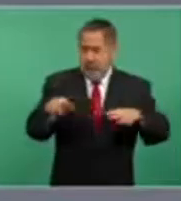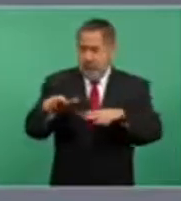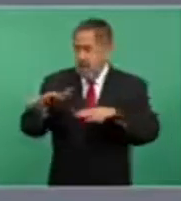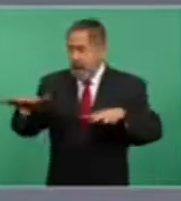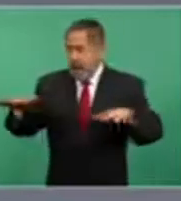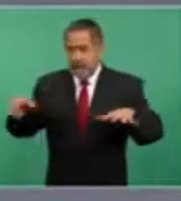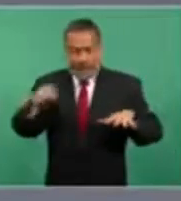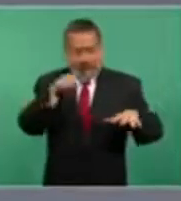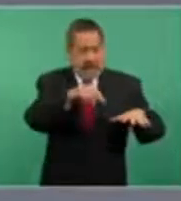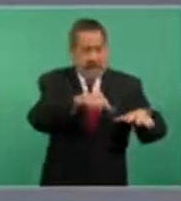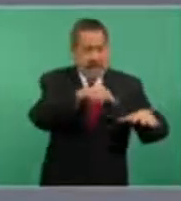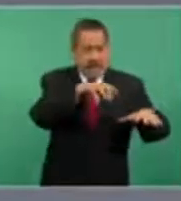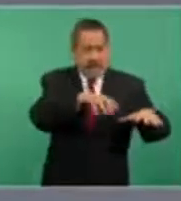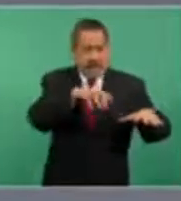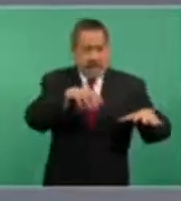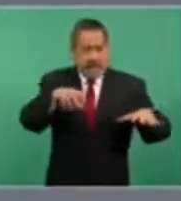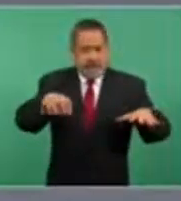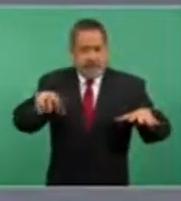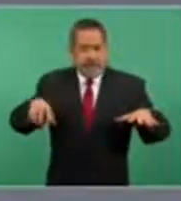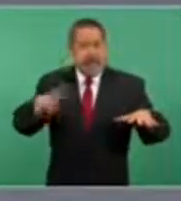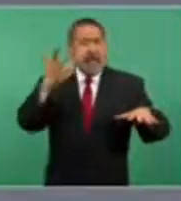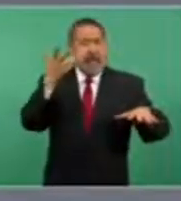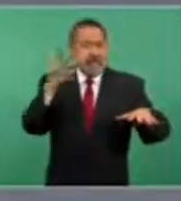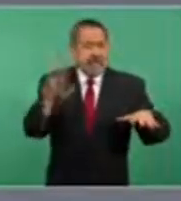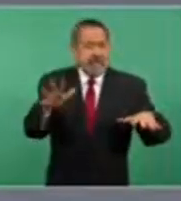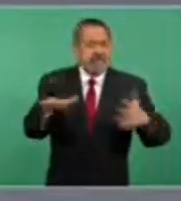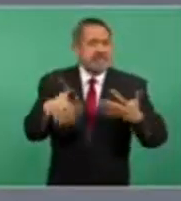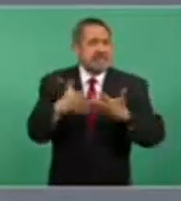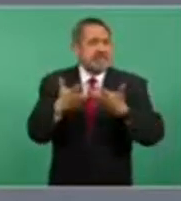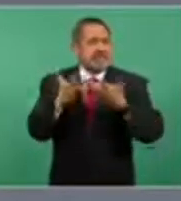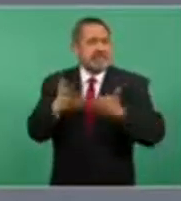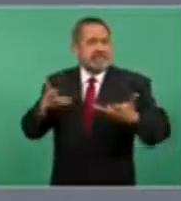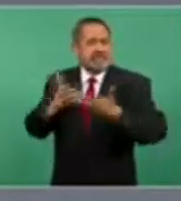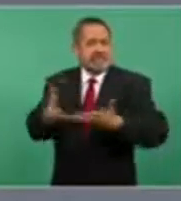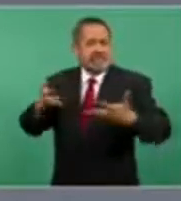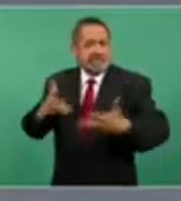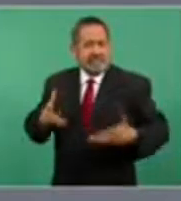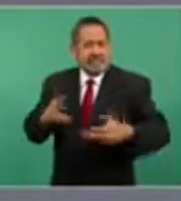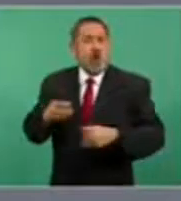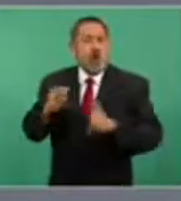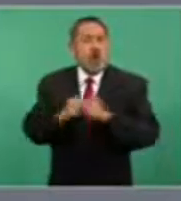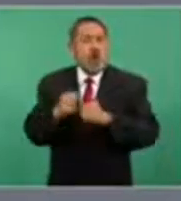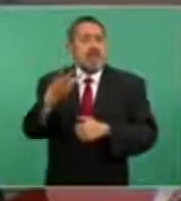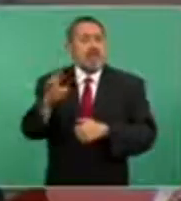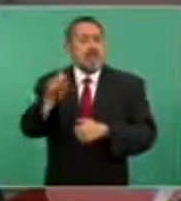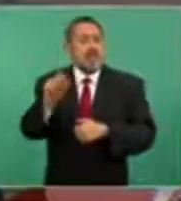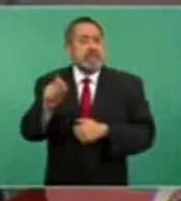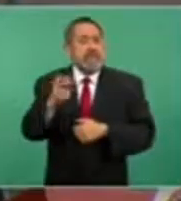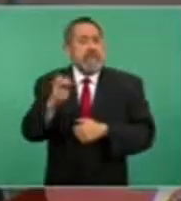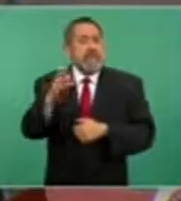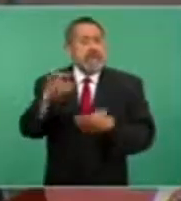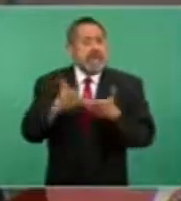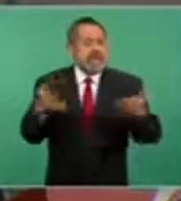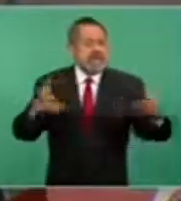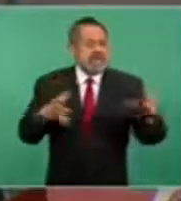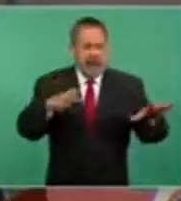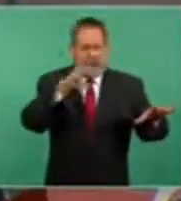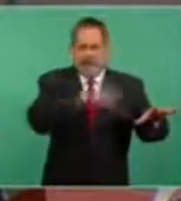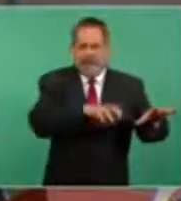de los cuales ya contamos con ocho de 320 hectáreas en promedio cada uno.